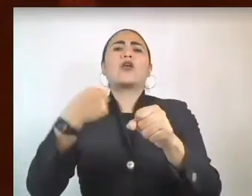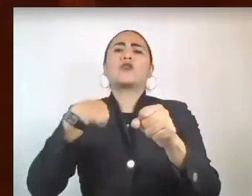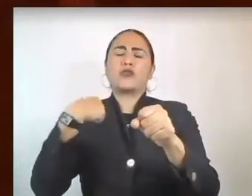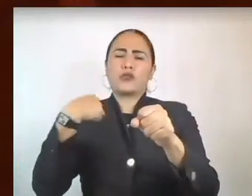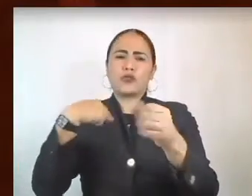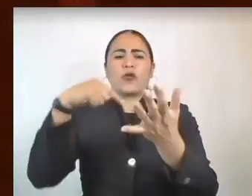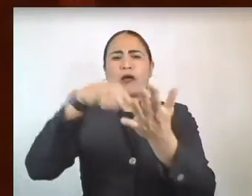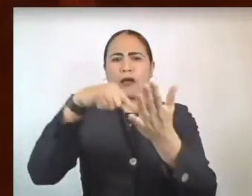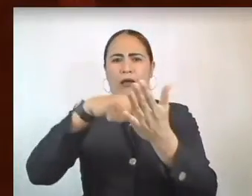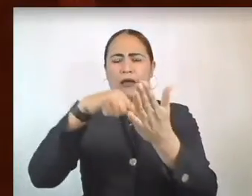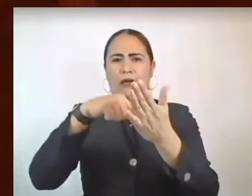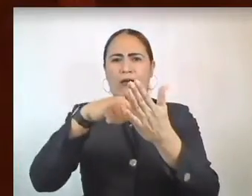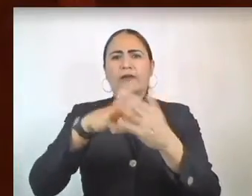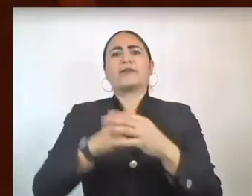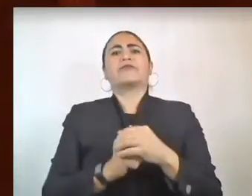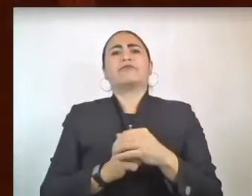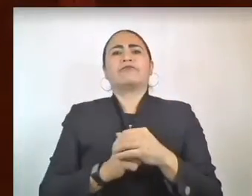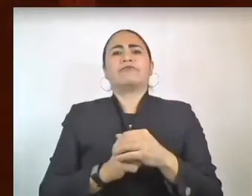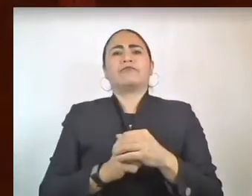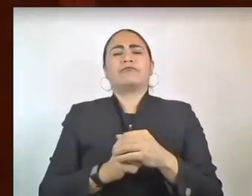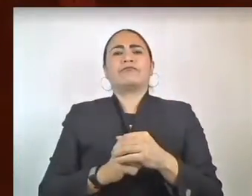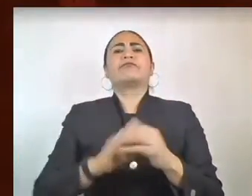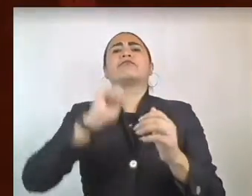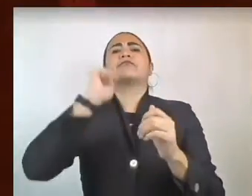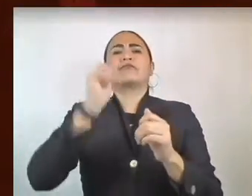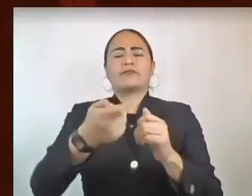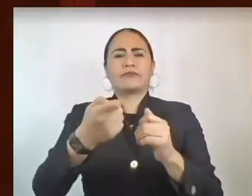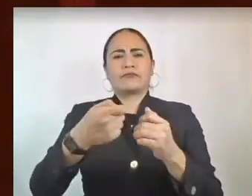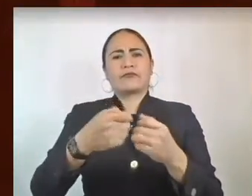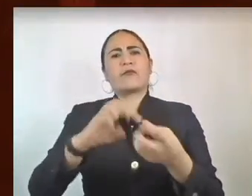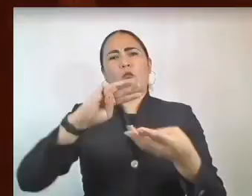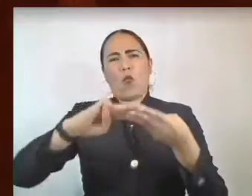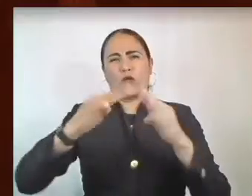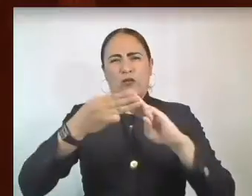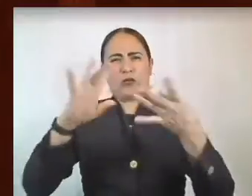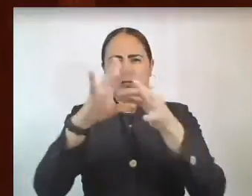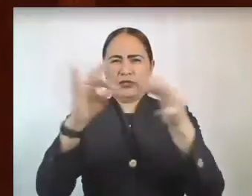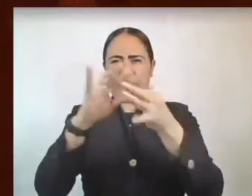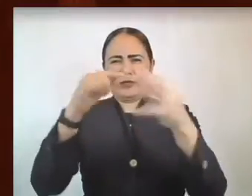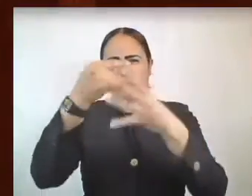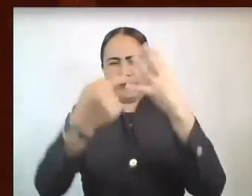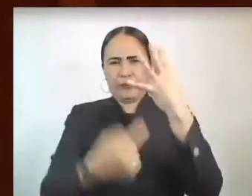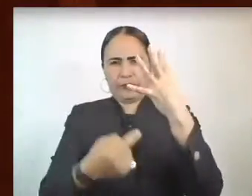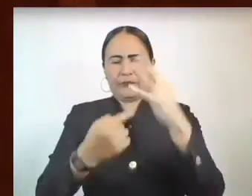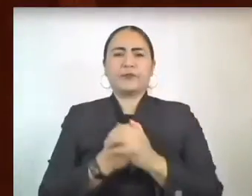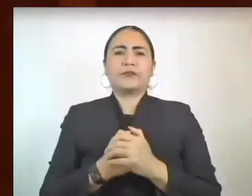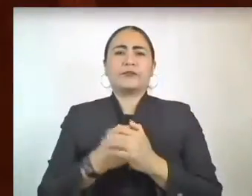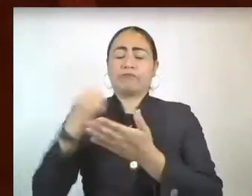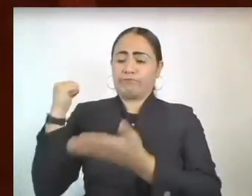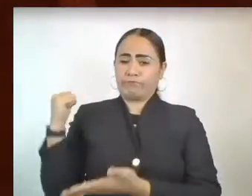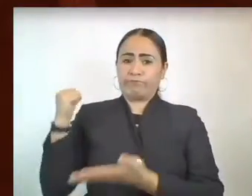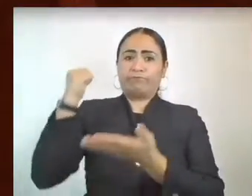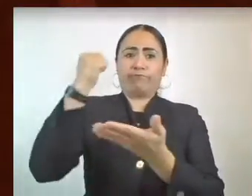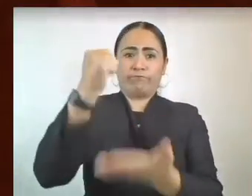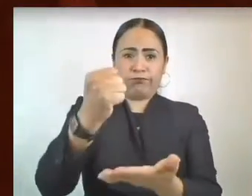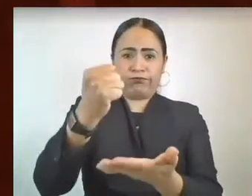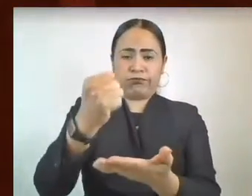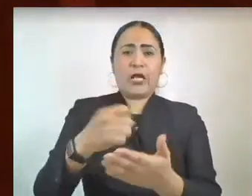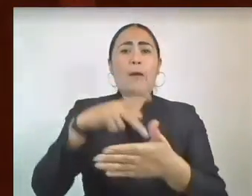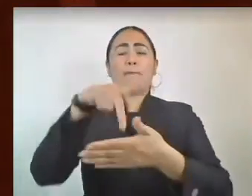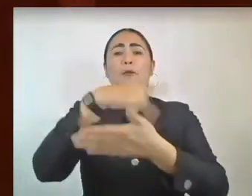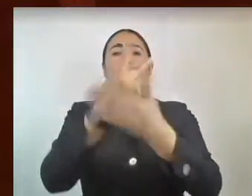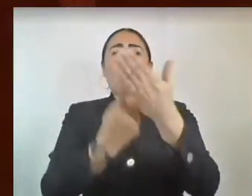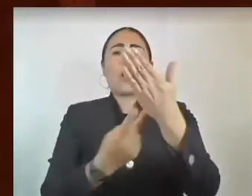en la siguiente exposición de motivos. El impacto que los recursos públicos asignados a programas